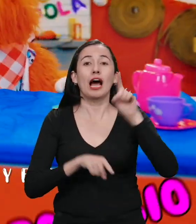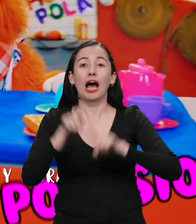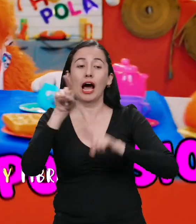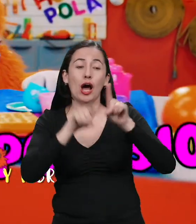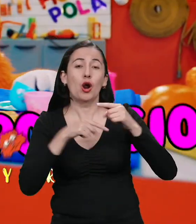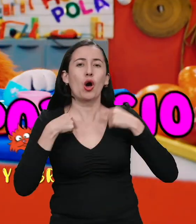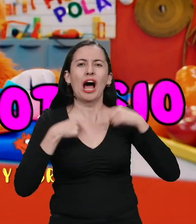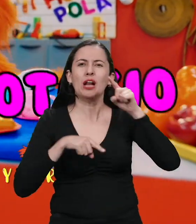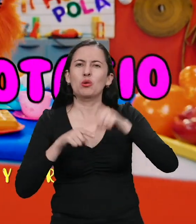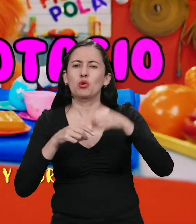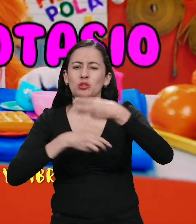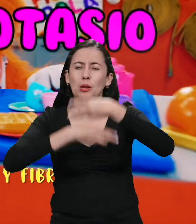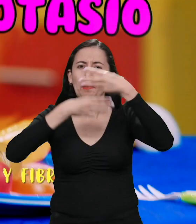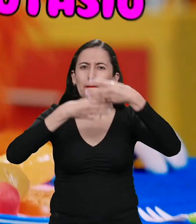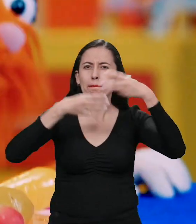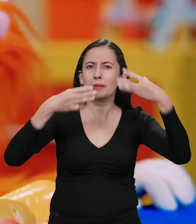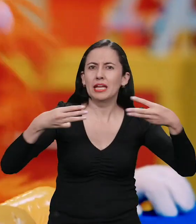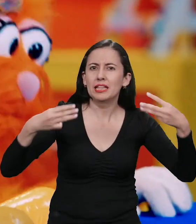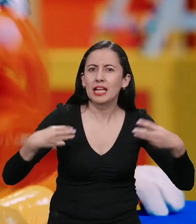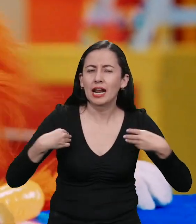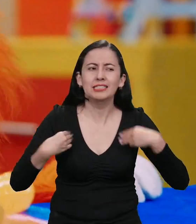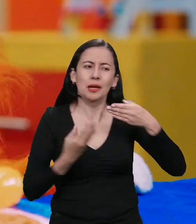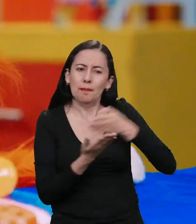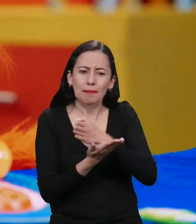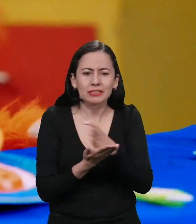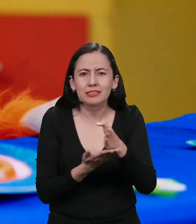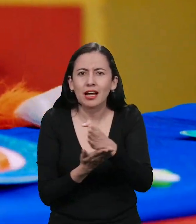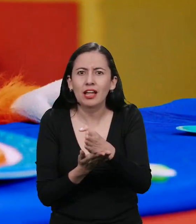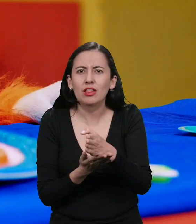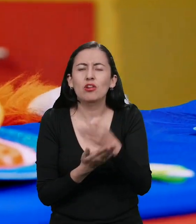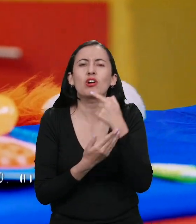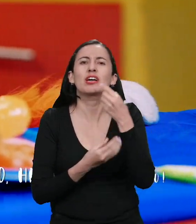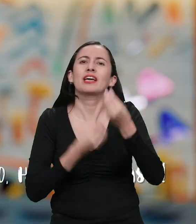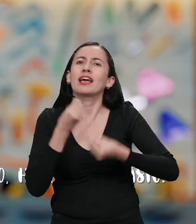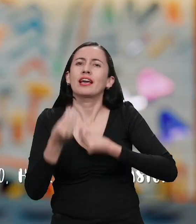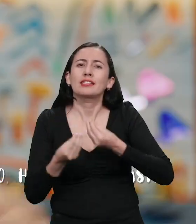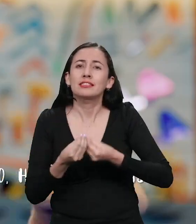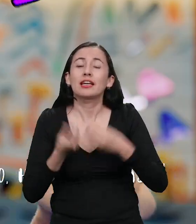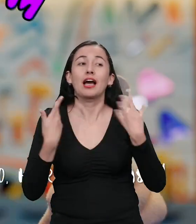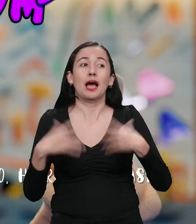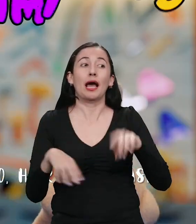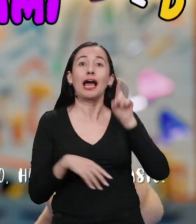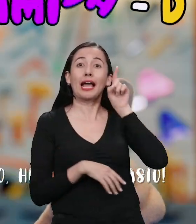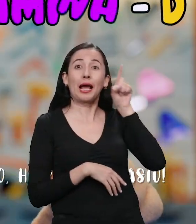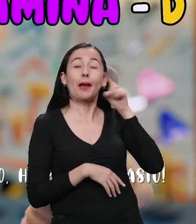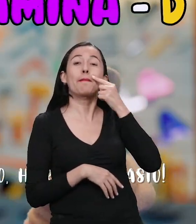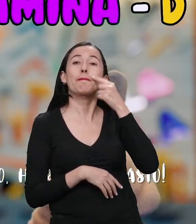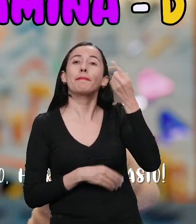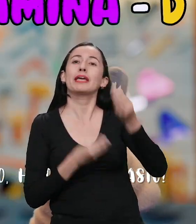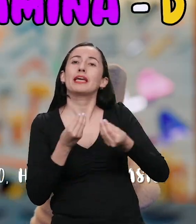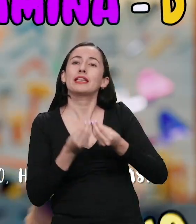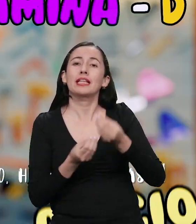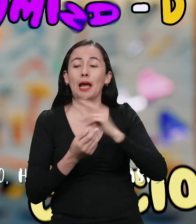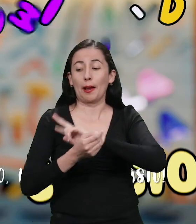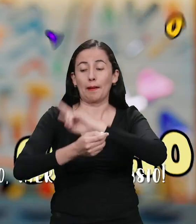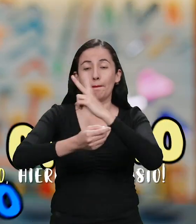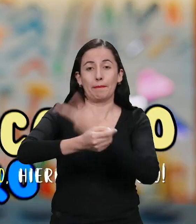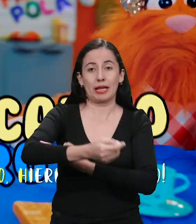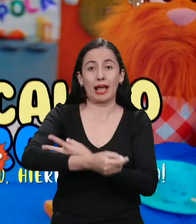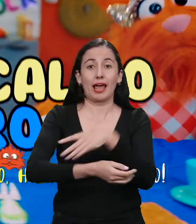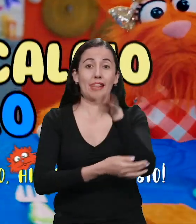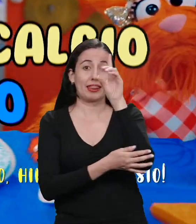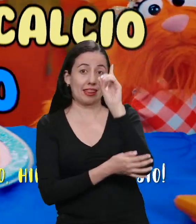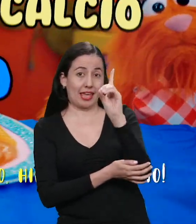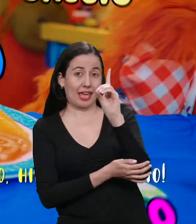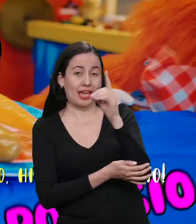magnesio, potasio y fibra. ¿Y el pescado? El pescado tiene vitamina B, calcio,